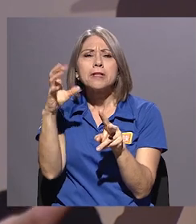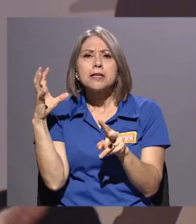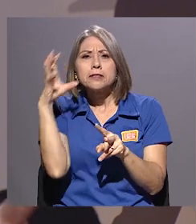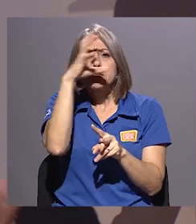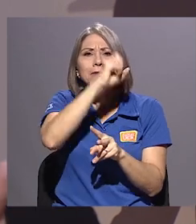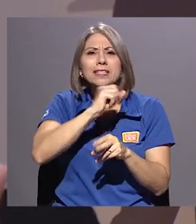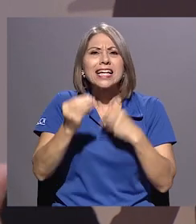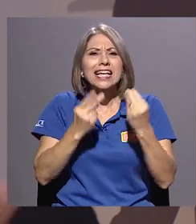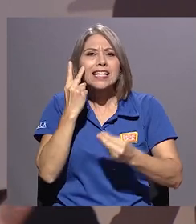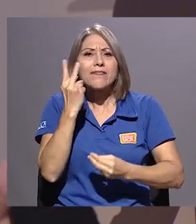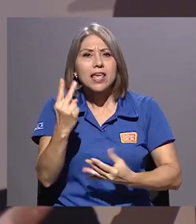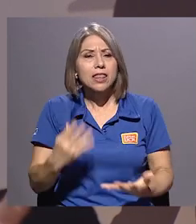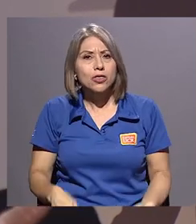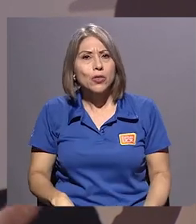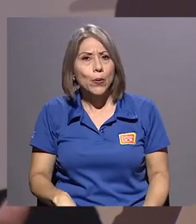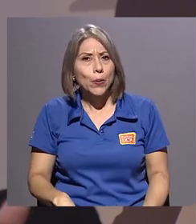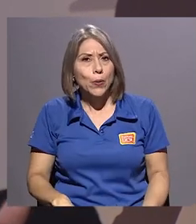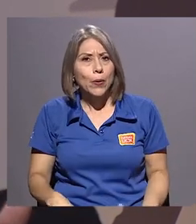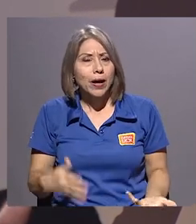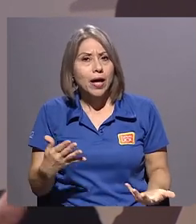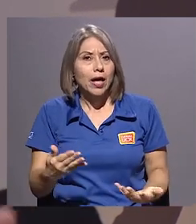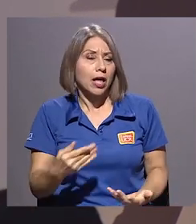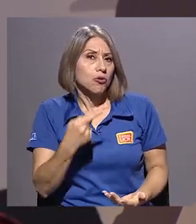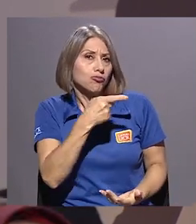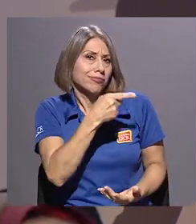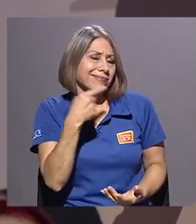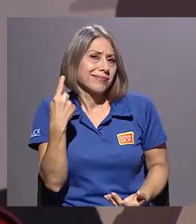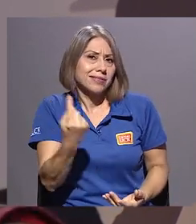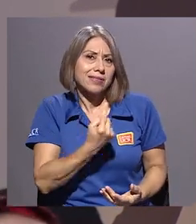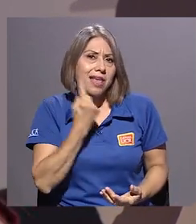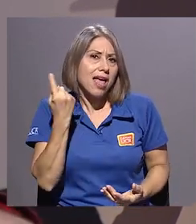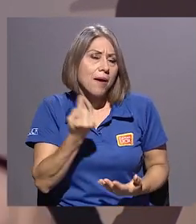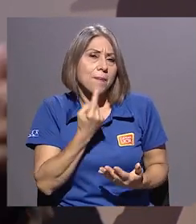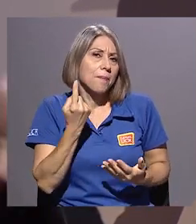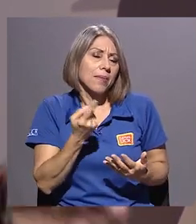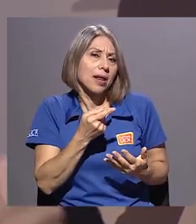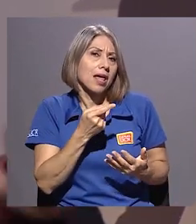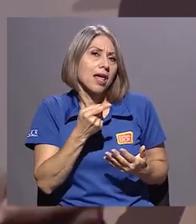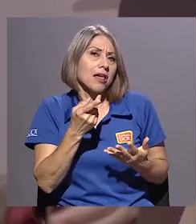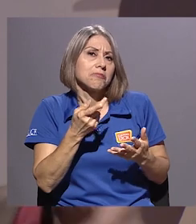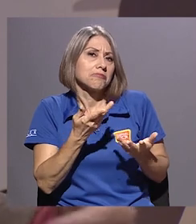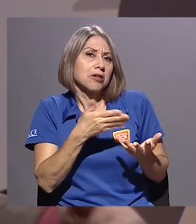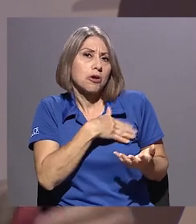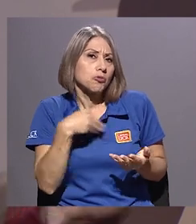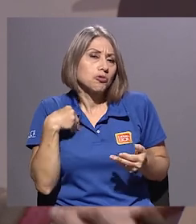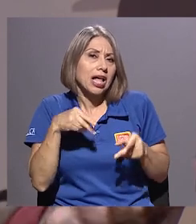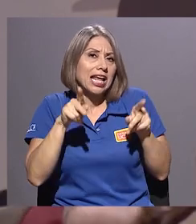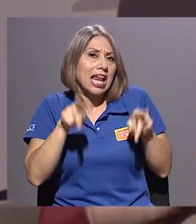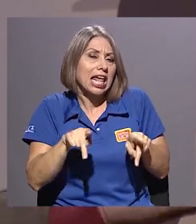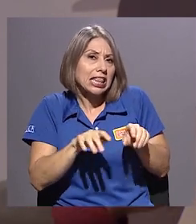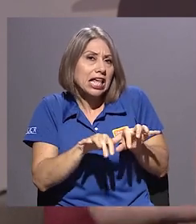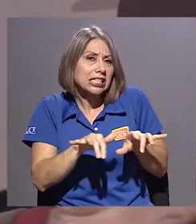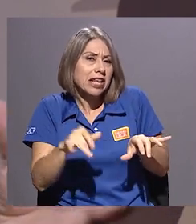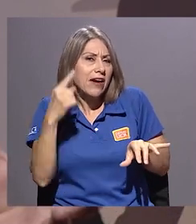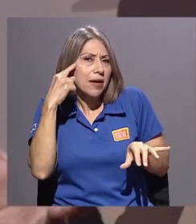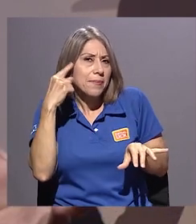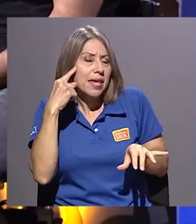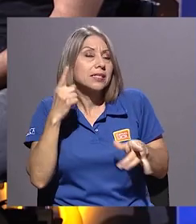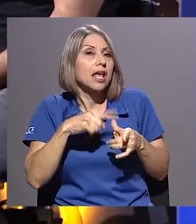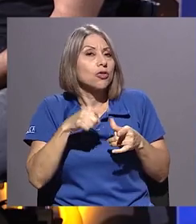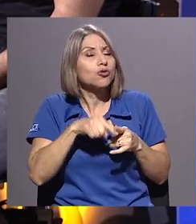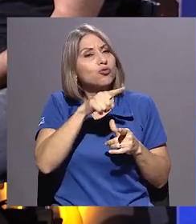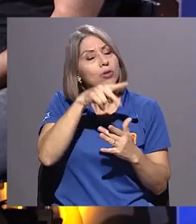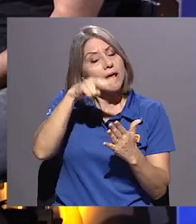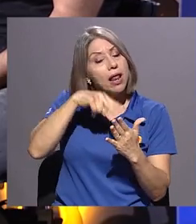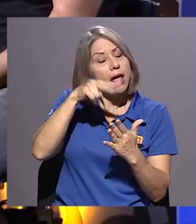vos recibís mucha, porque es parte de lo que haces, siempre poner ahí para que la gente escriba lo que piensa, te dan mucha retroalimentación y la vas acumulando.